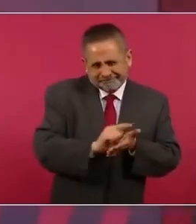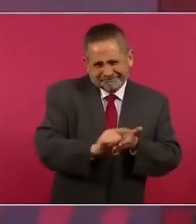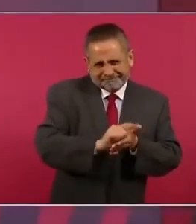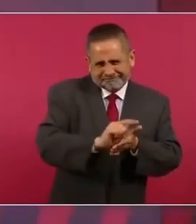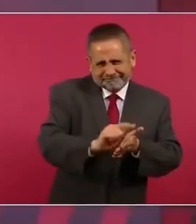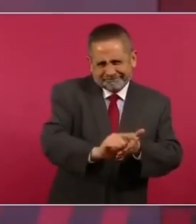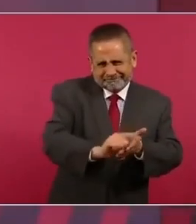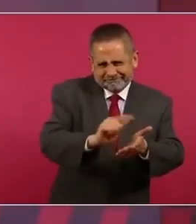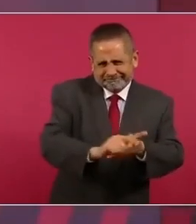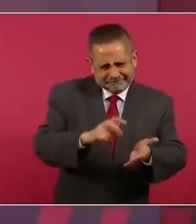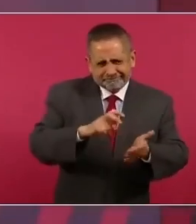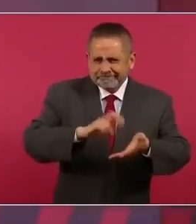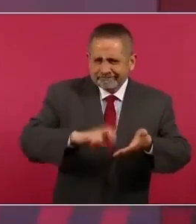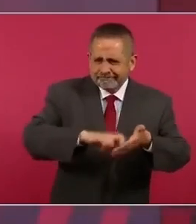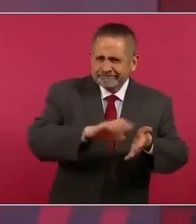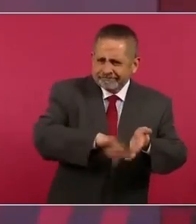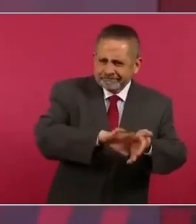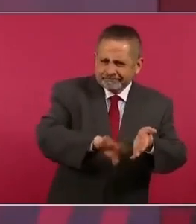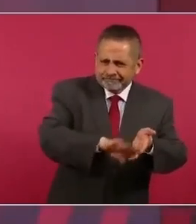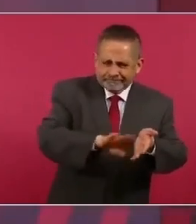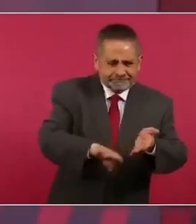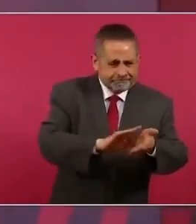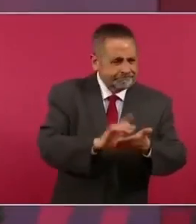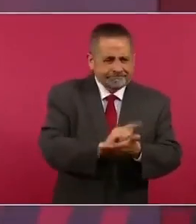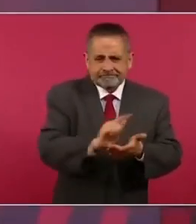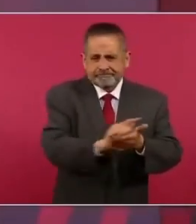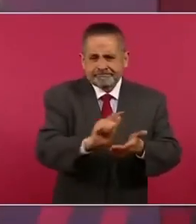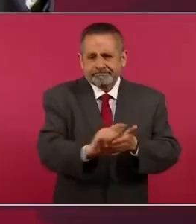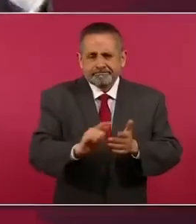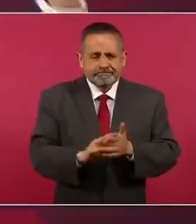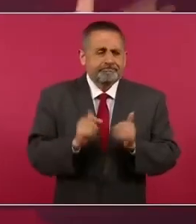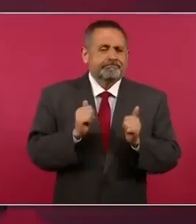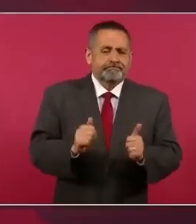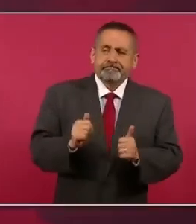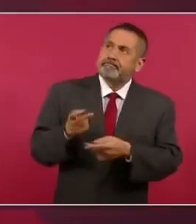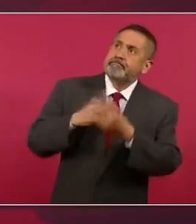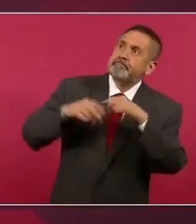que había que desasolvar de los vasos reguladores una de las cosas